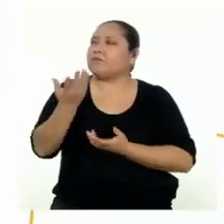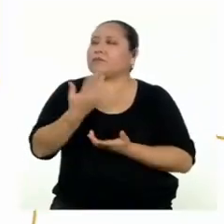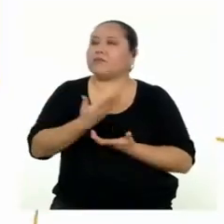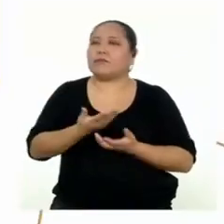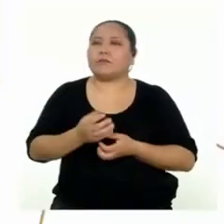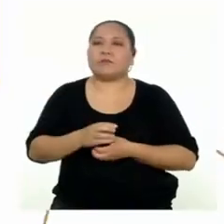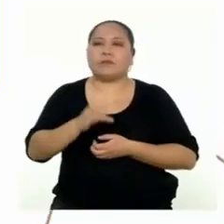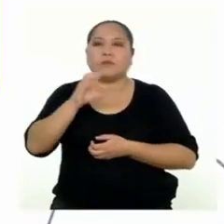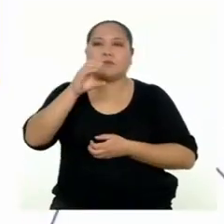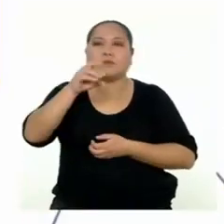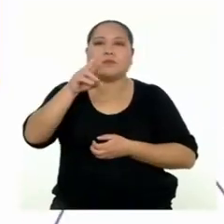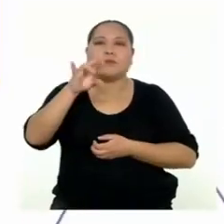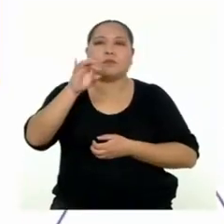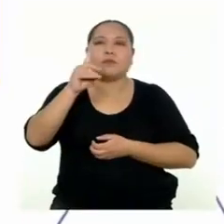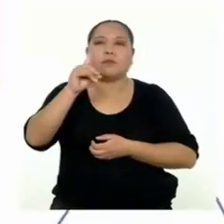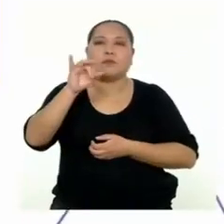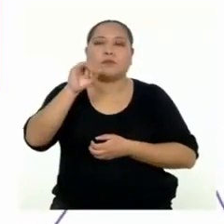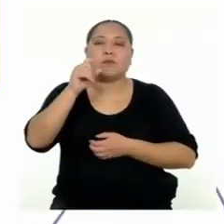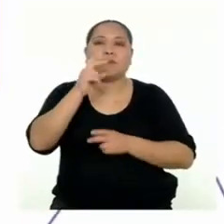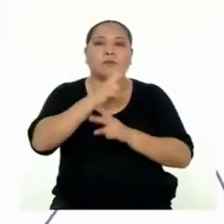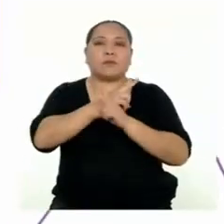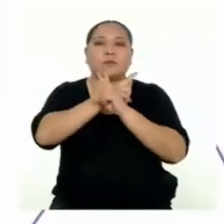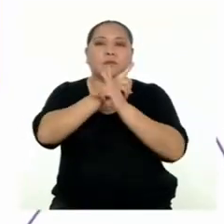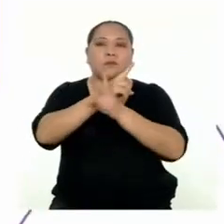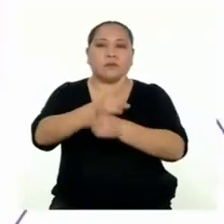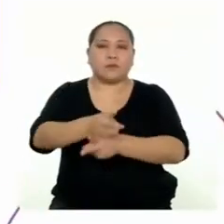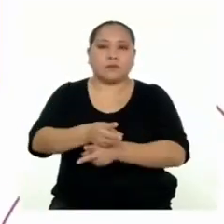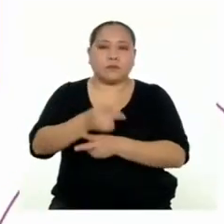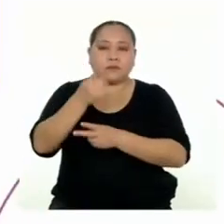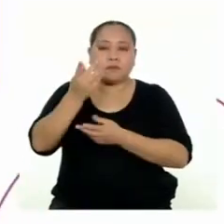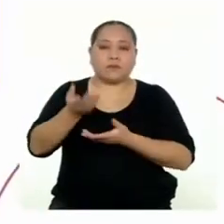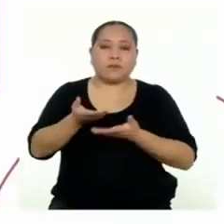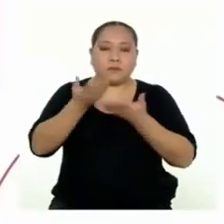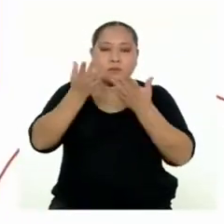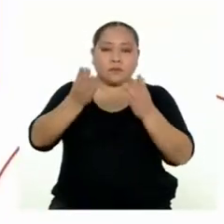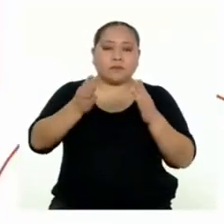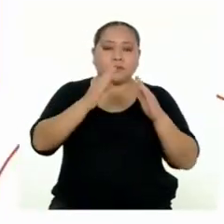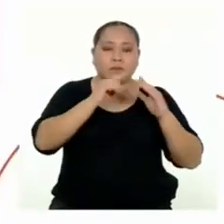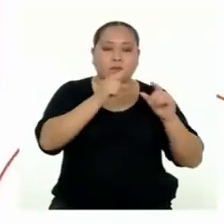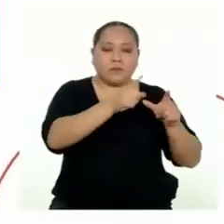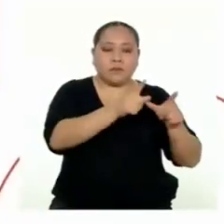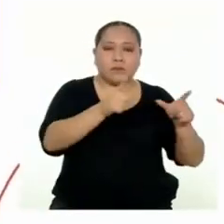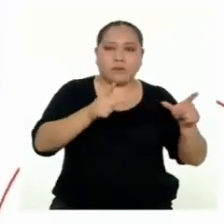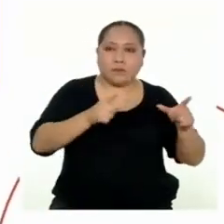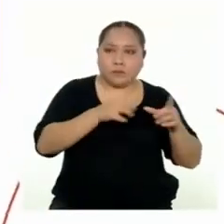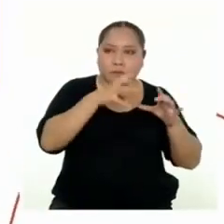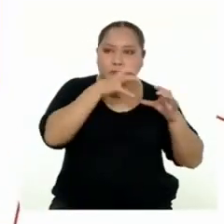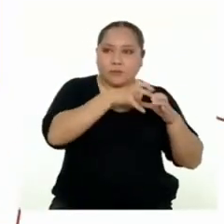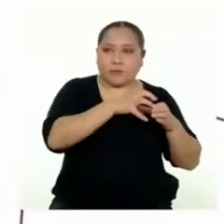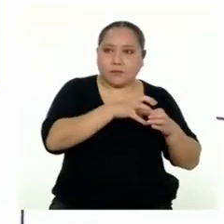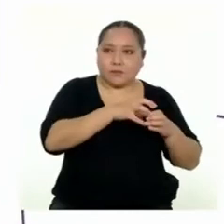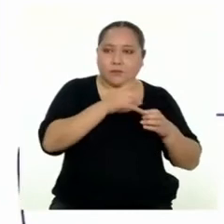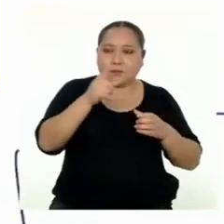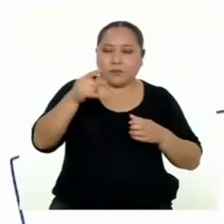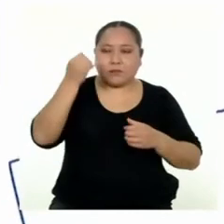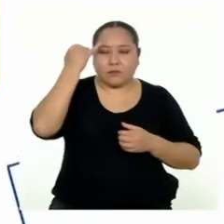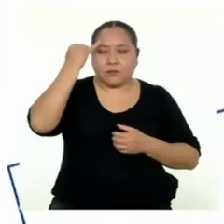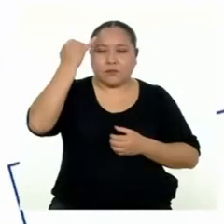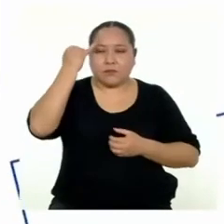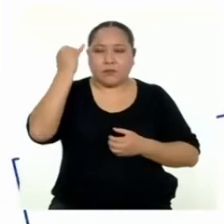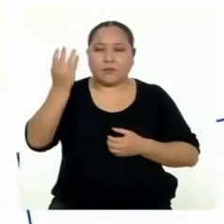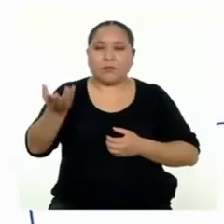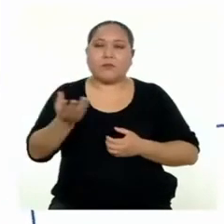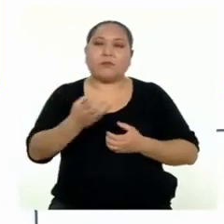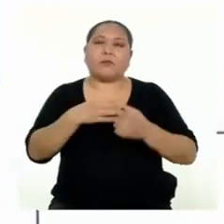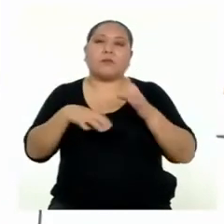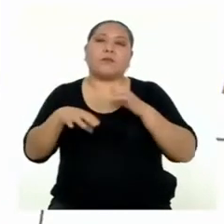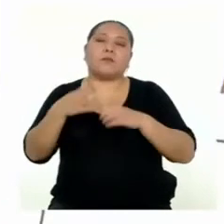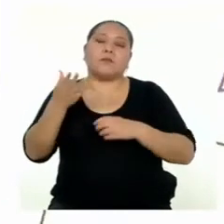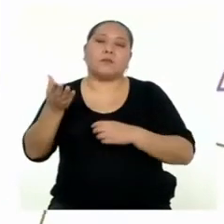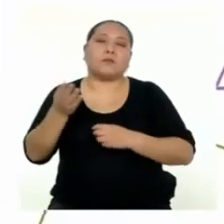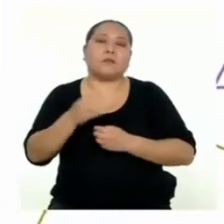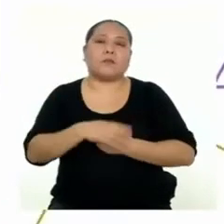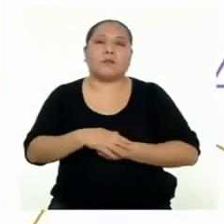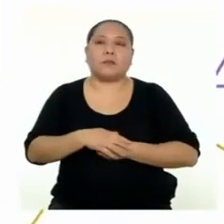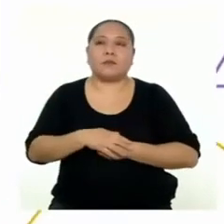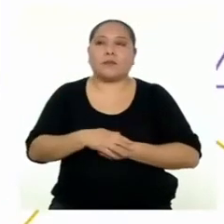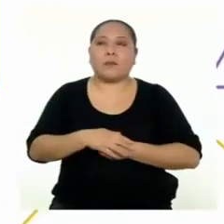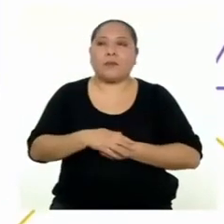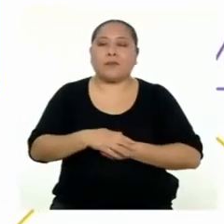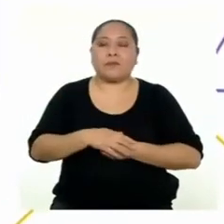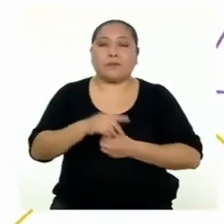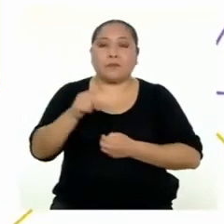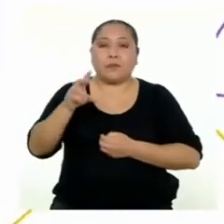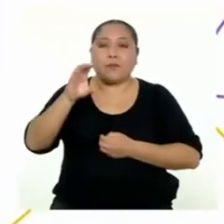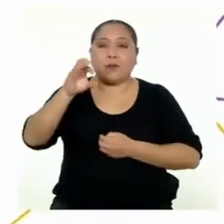Un crédito es el préstamo que ofrecen las entidades financieras con fines productivos o comerciales.